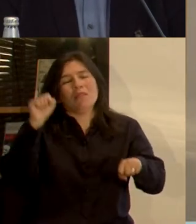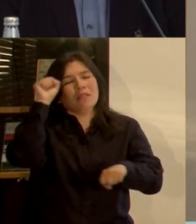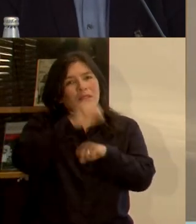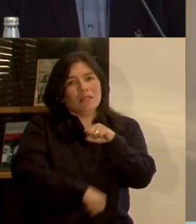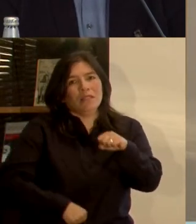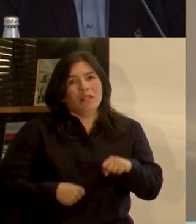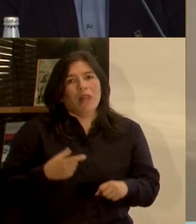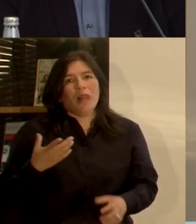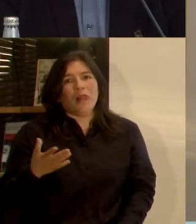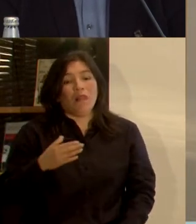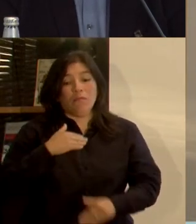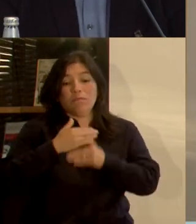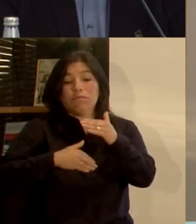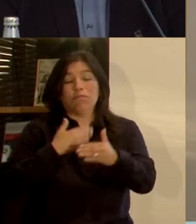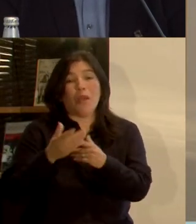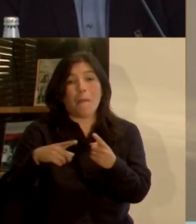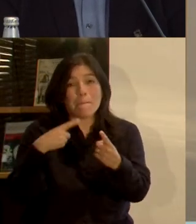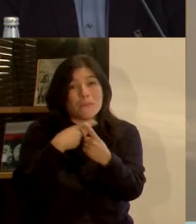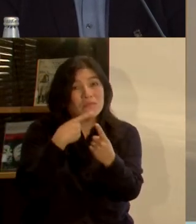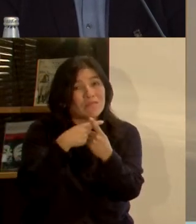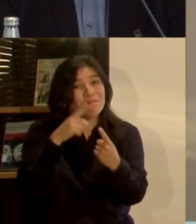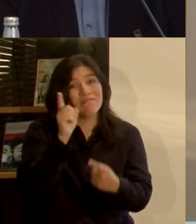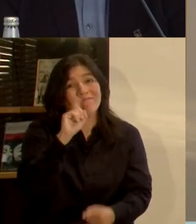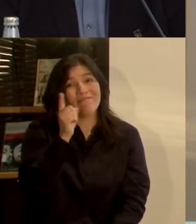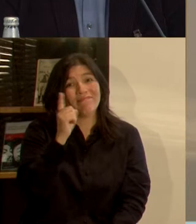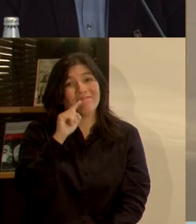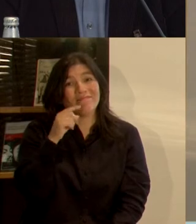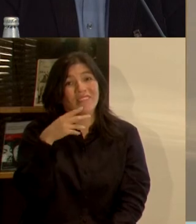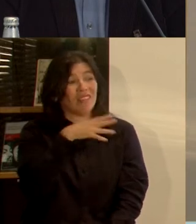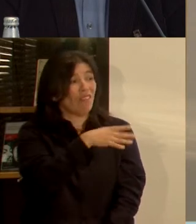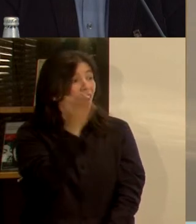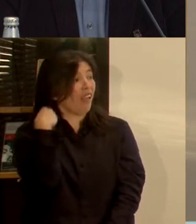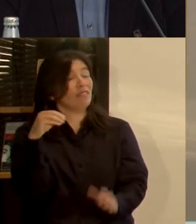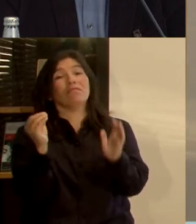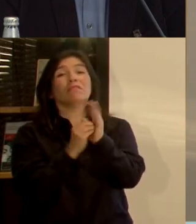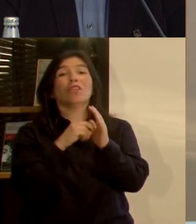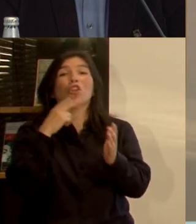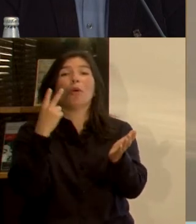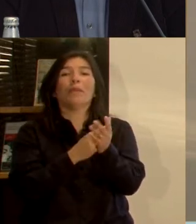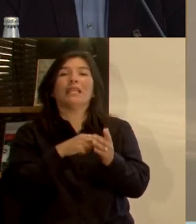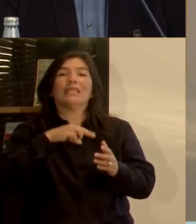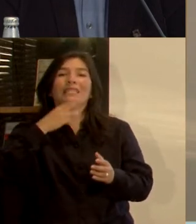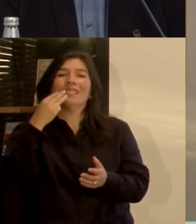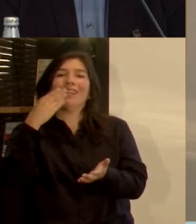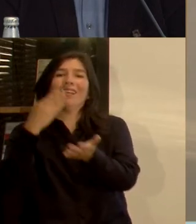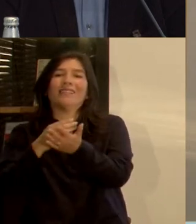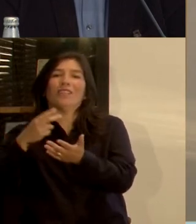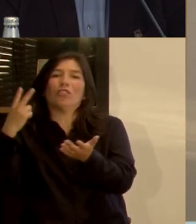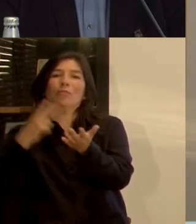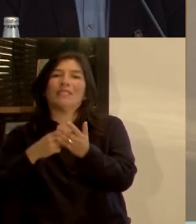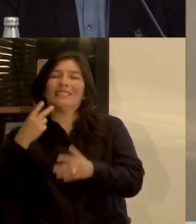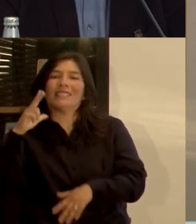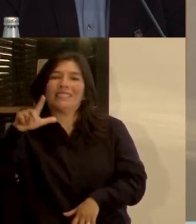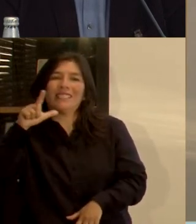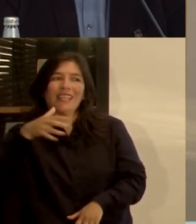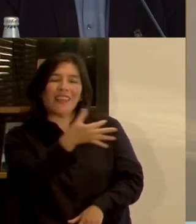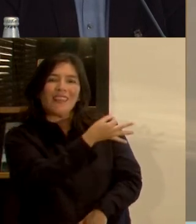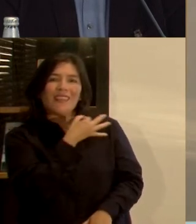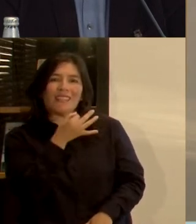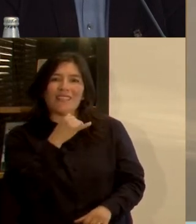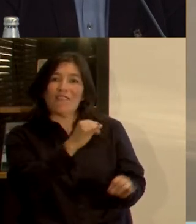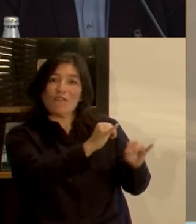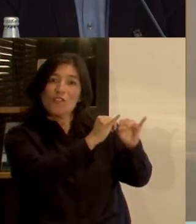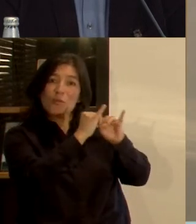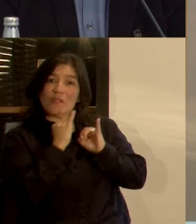Ahora, la evolución no es positiva tampoco. Estos son datos del ICBU del año 2013 al 2017 y señalan que la barra